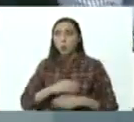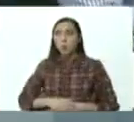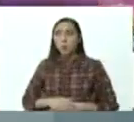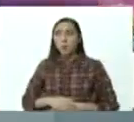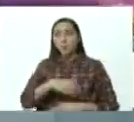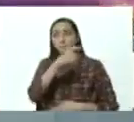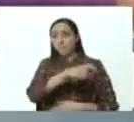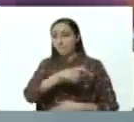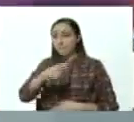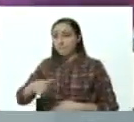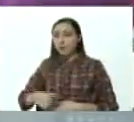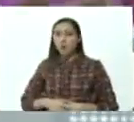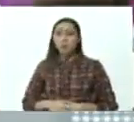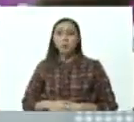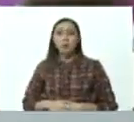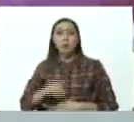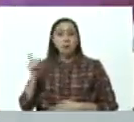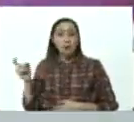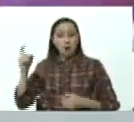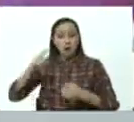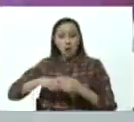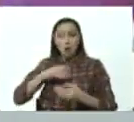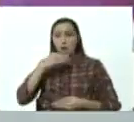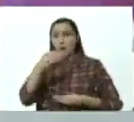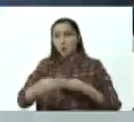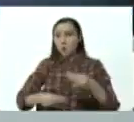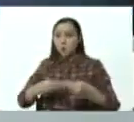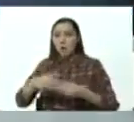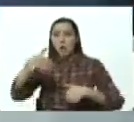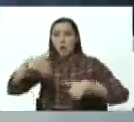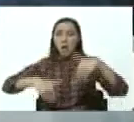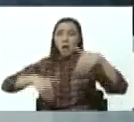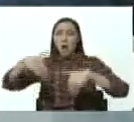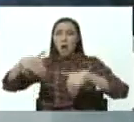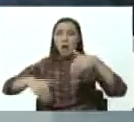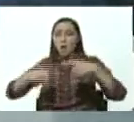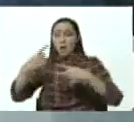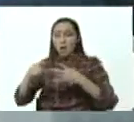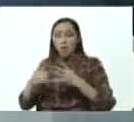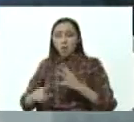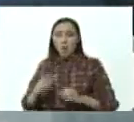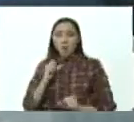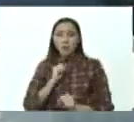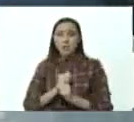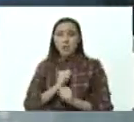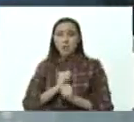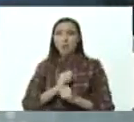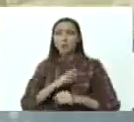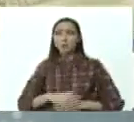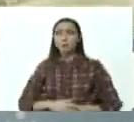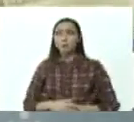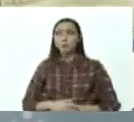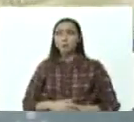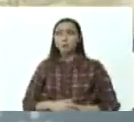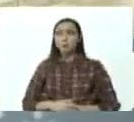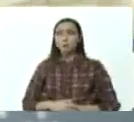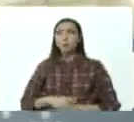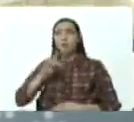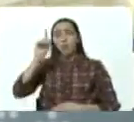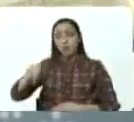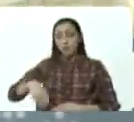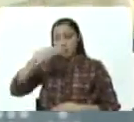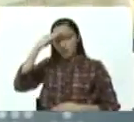involucradas en la realización de estas elecciones en distintas tareas incluyendo la fuerza armada nacional